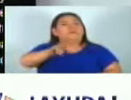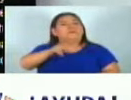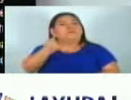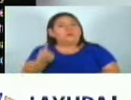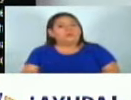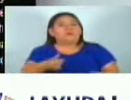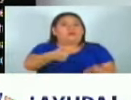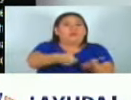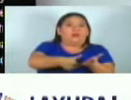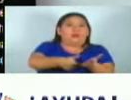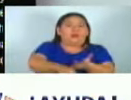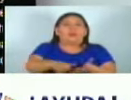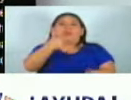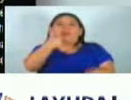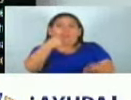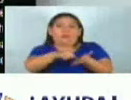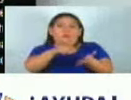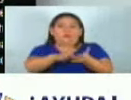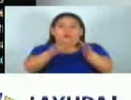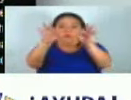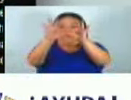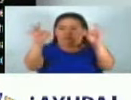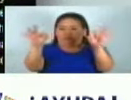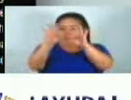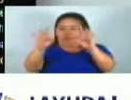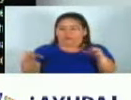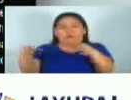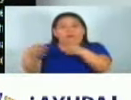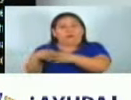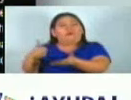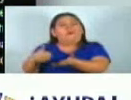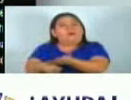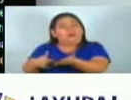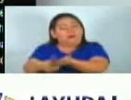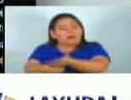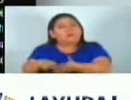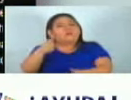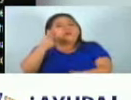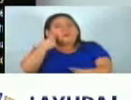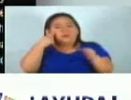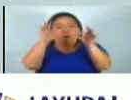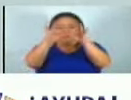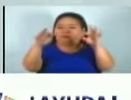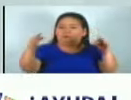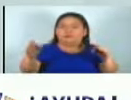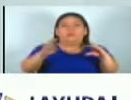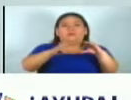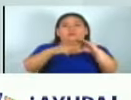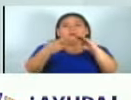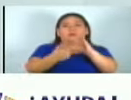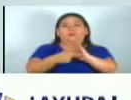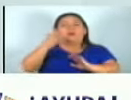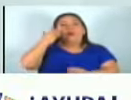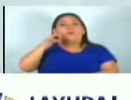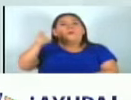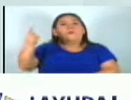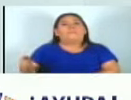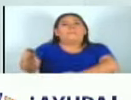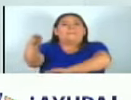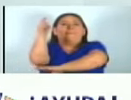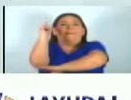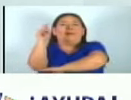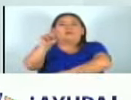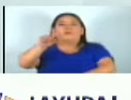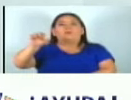según las denuncias realizadas por miembros de los consejos municipales a través de las redes sociales como el edil de la Paz Oeste,